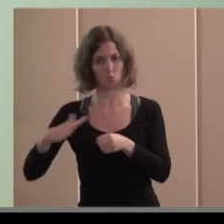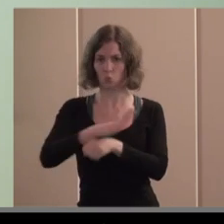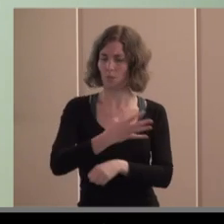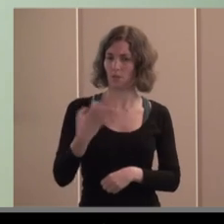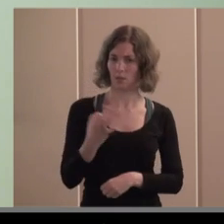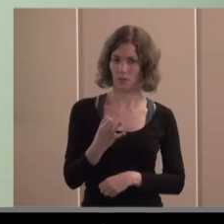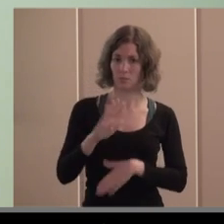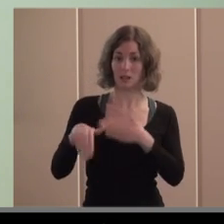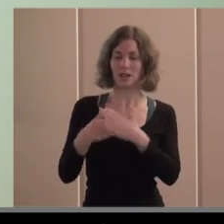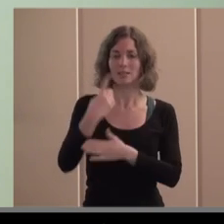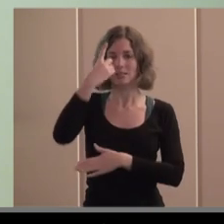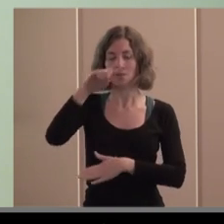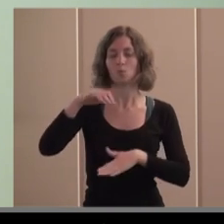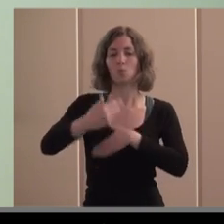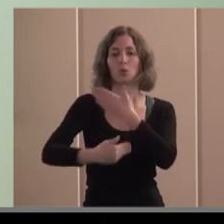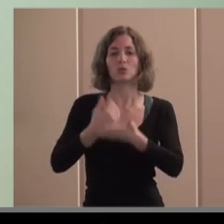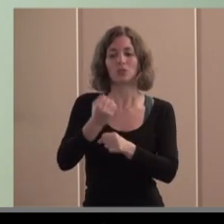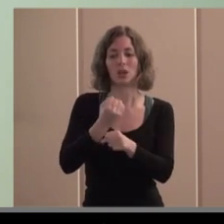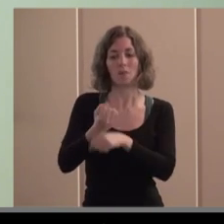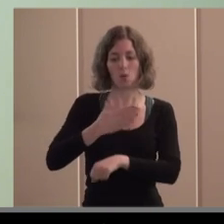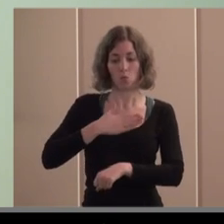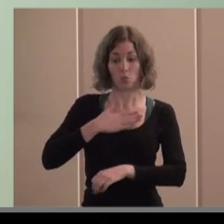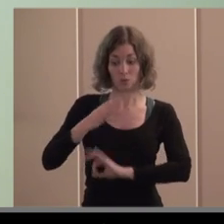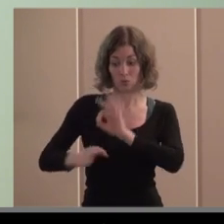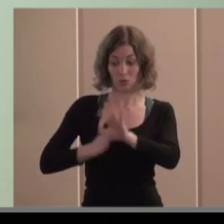internamente nuestros procesos de trabajo y de organización